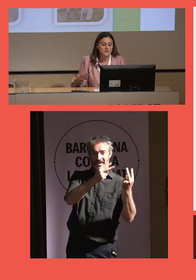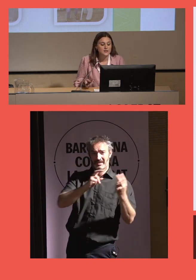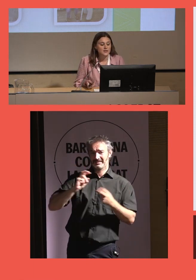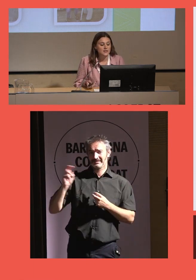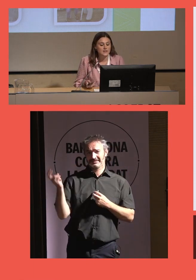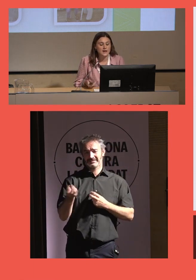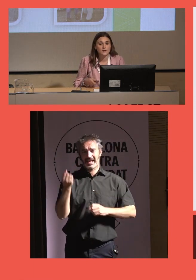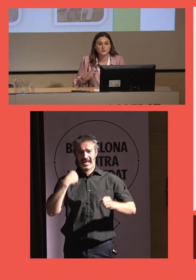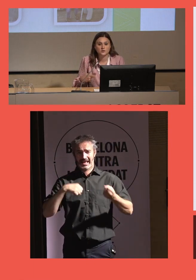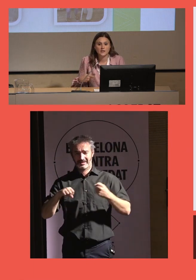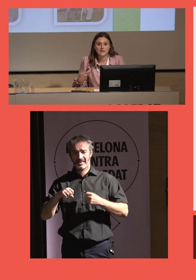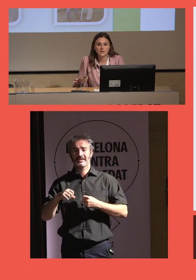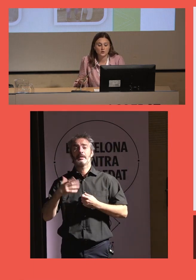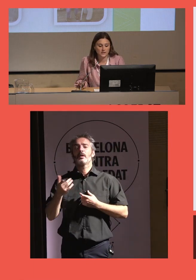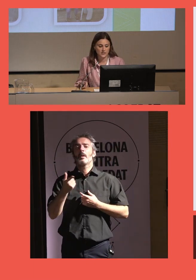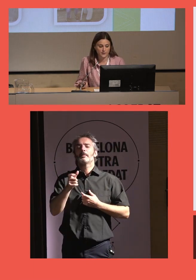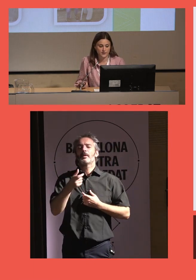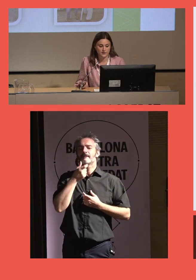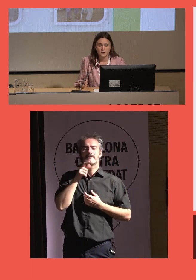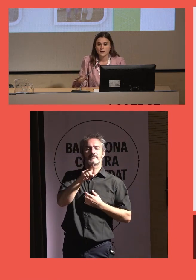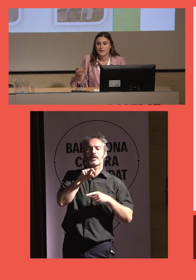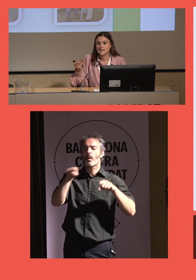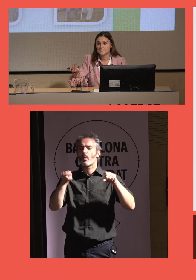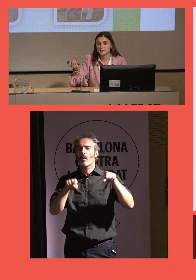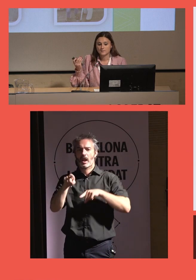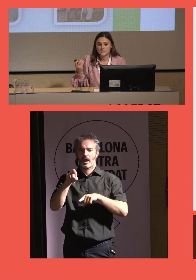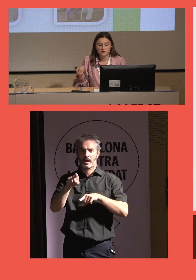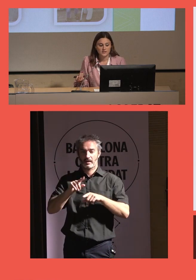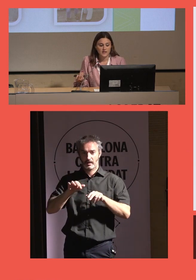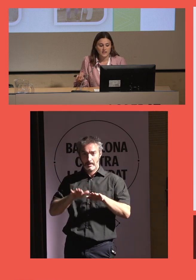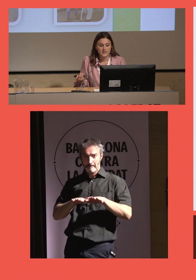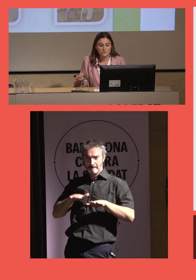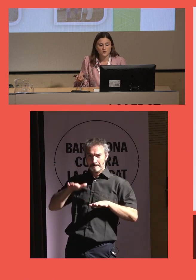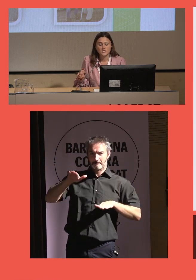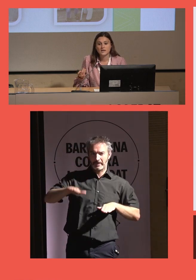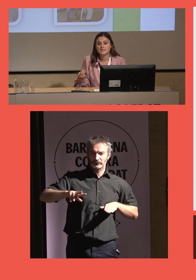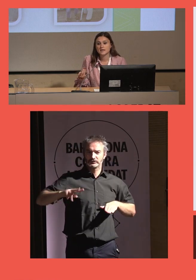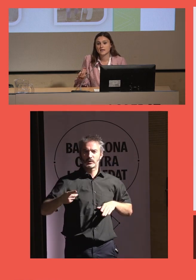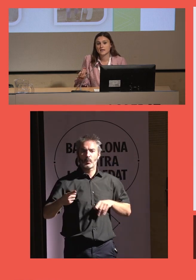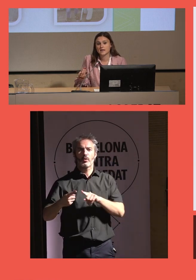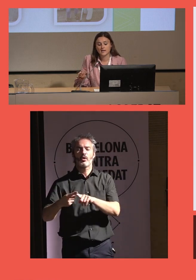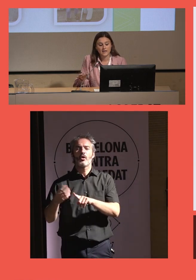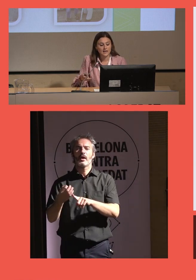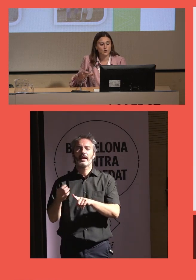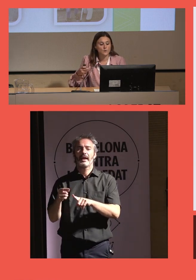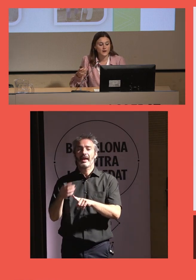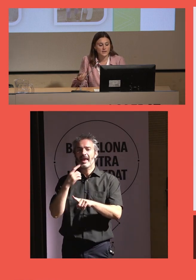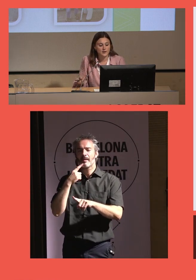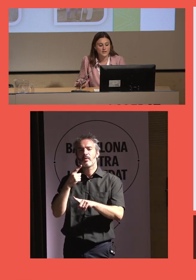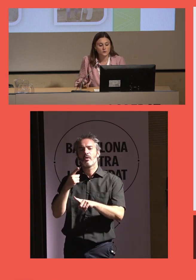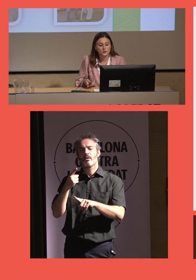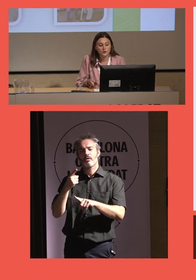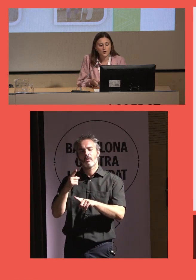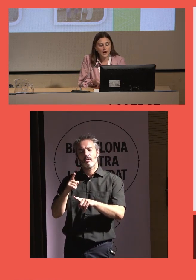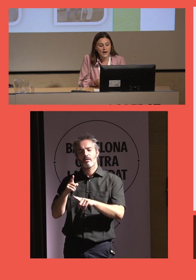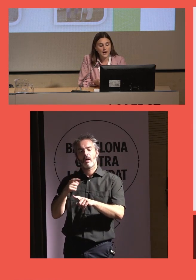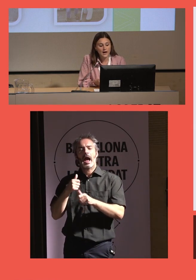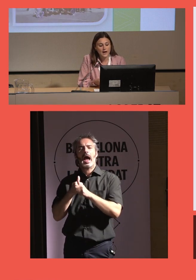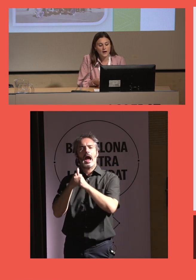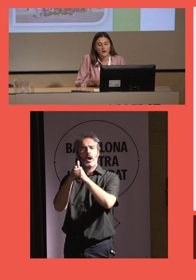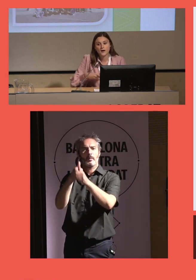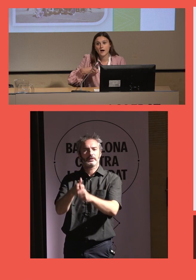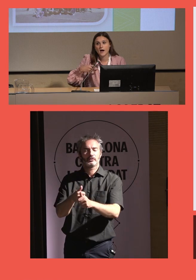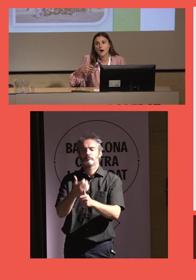variadas y cada persona elige lo que quiera hacer. El siguiente paso que damos es el acompañamiento, ¿no?,